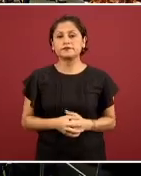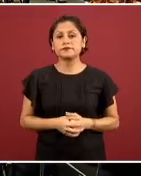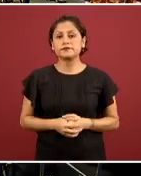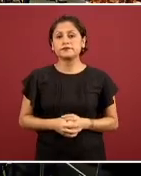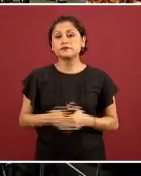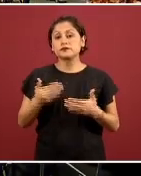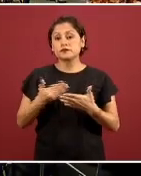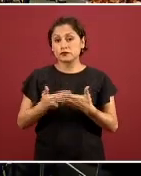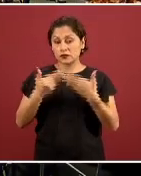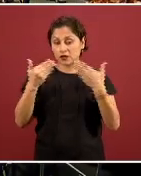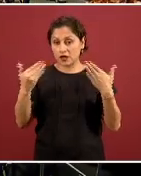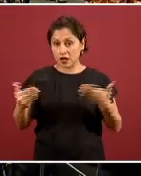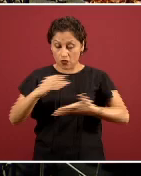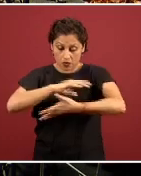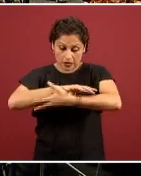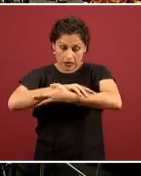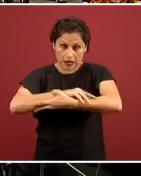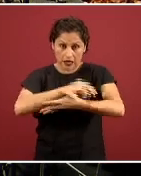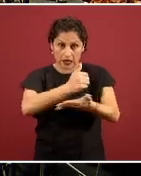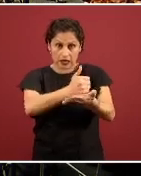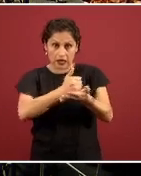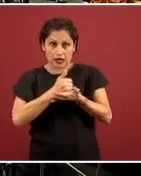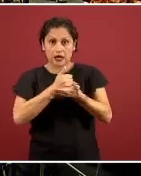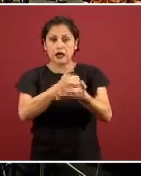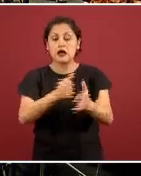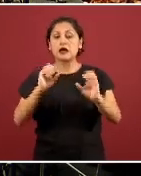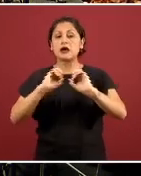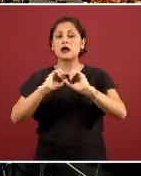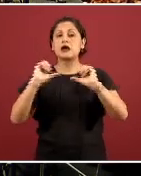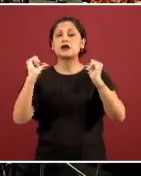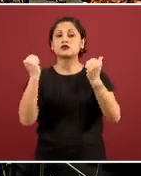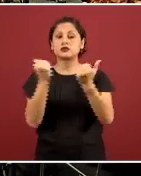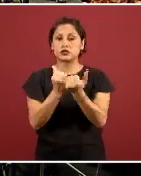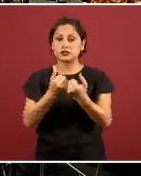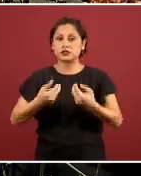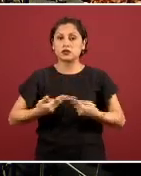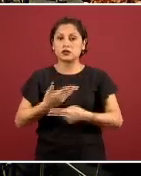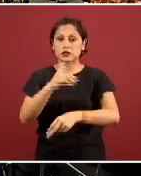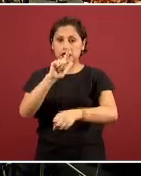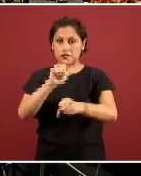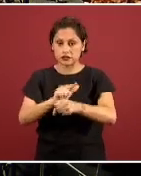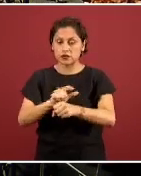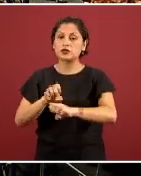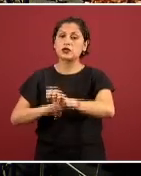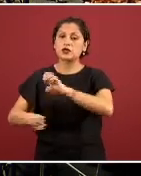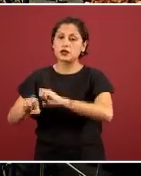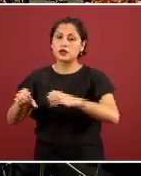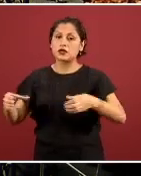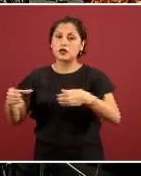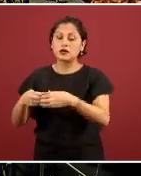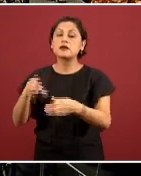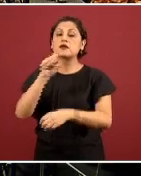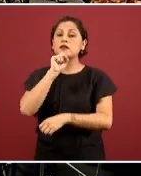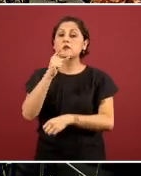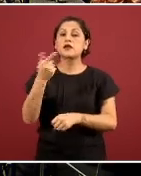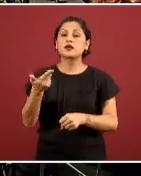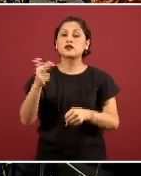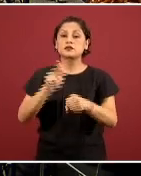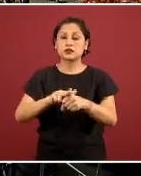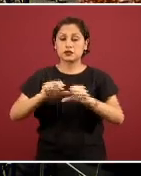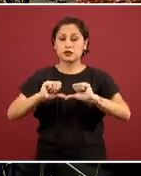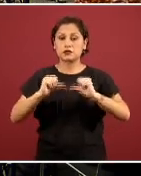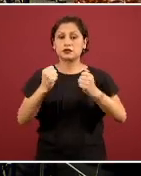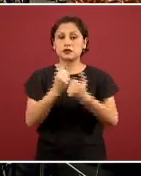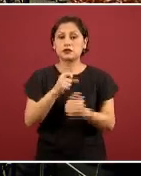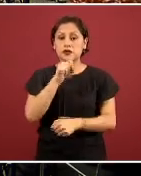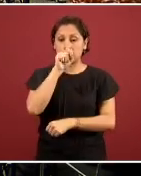Actualmente, la alianza consiste de la Asociación Nacional, el consorcio, así como la Asociación de Hospitales de Jalisco, de Mexicali,